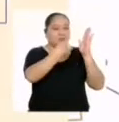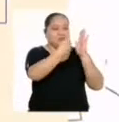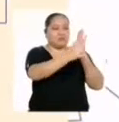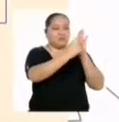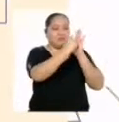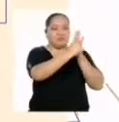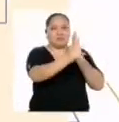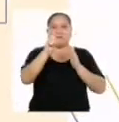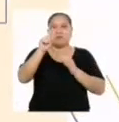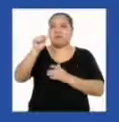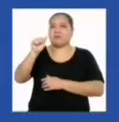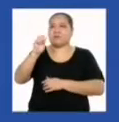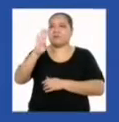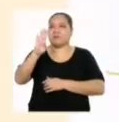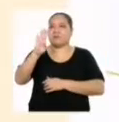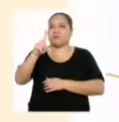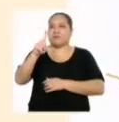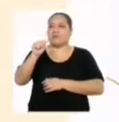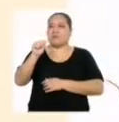tabla de valores.